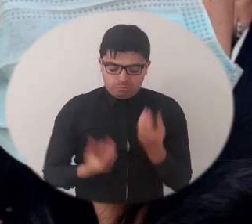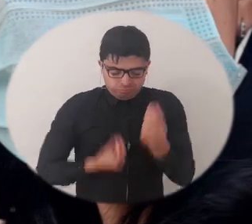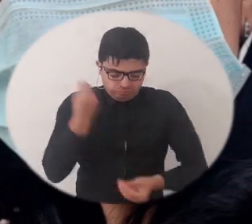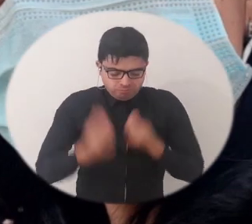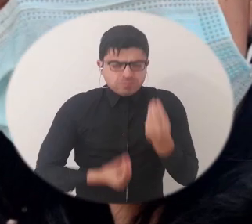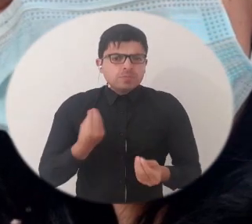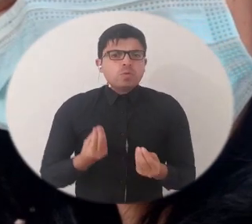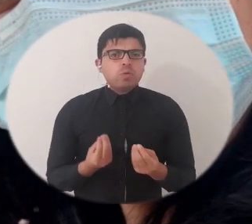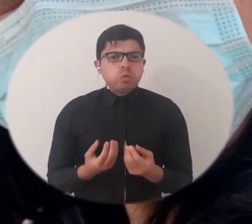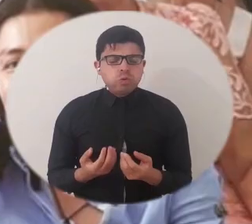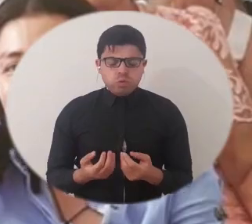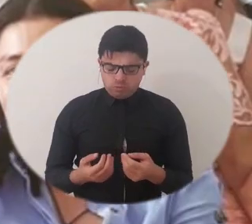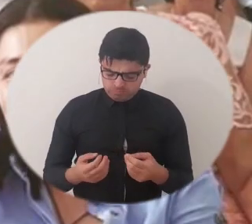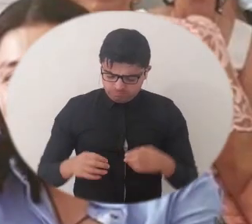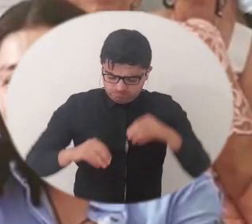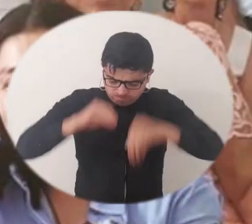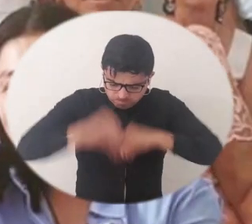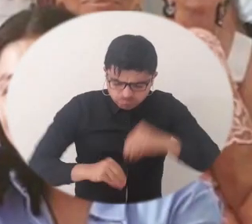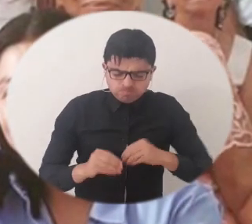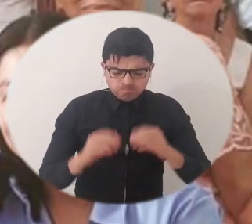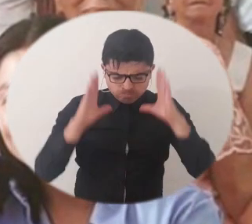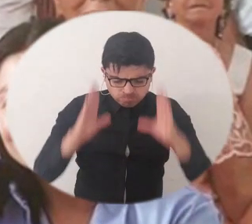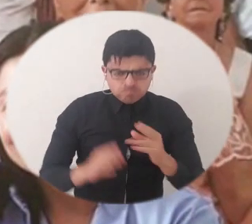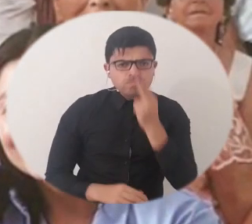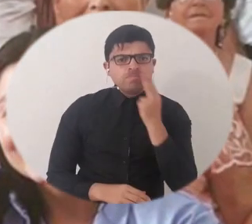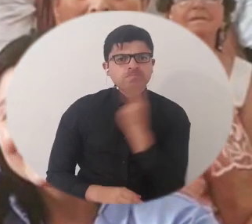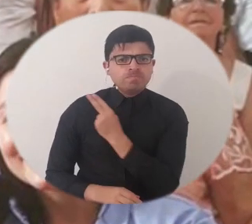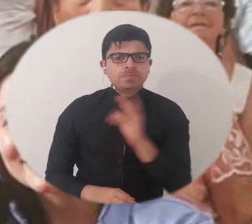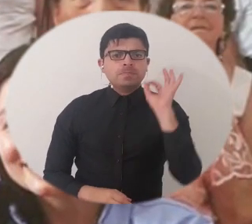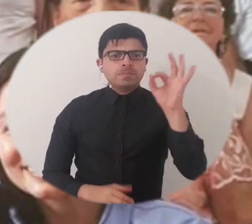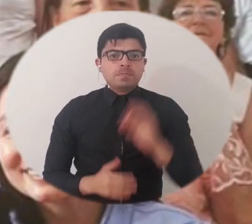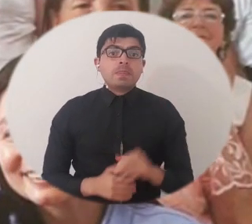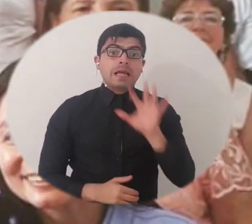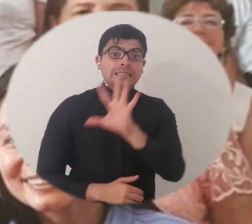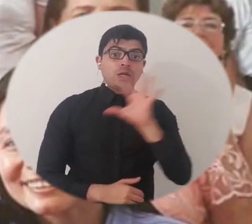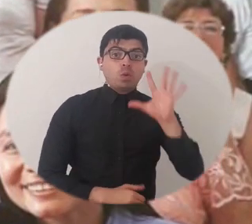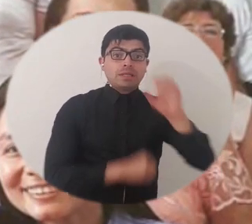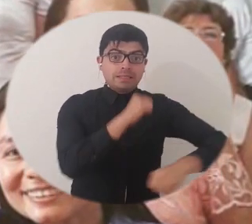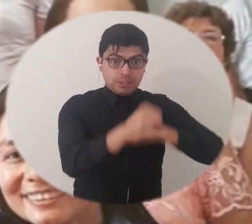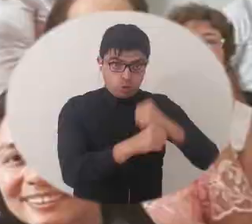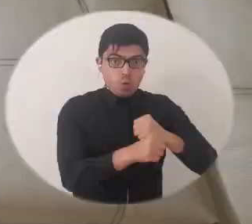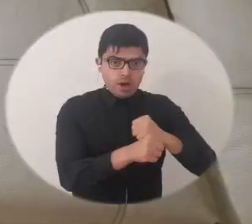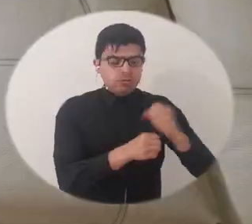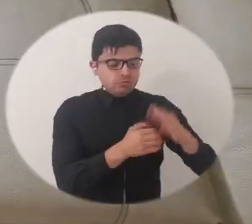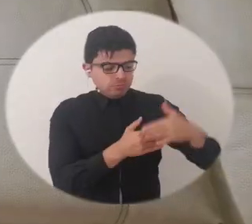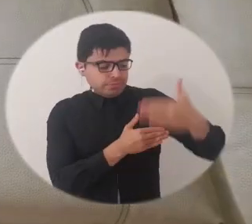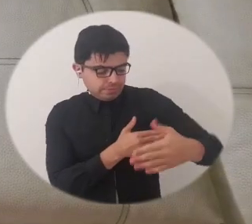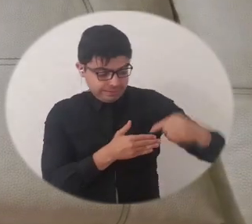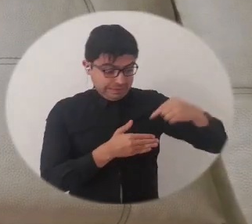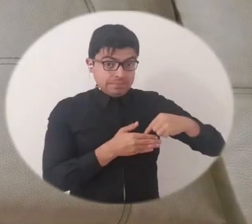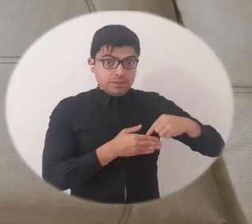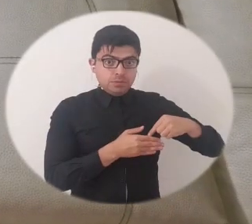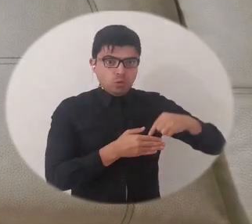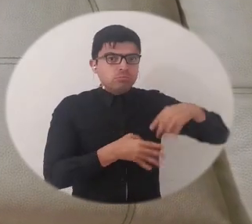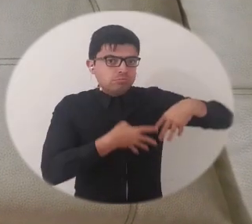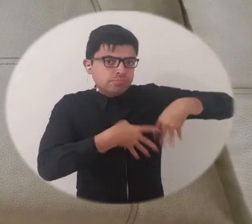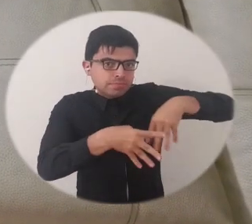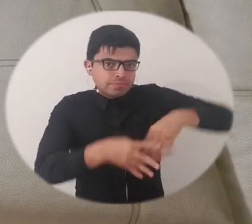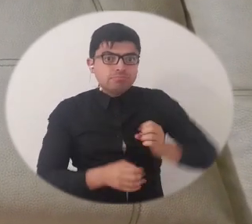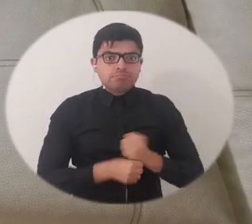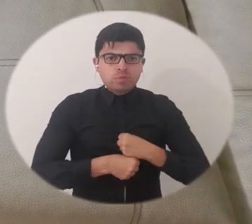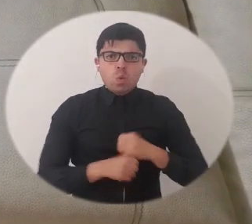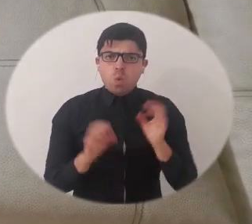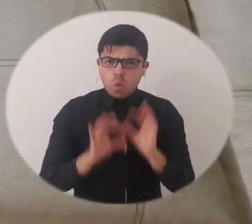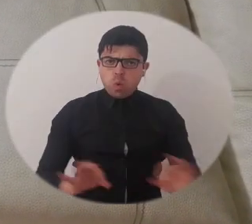con mucha dedicación y con mucho compromiso. 55 años después de la realización de la